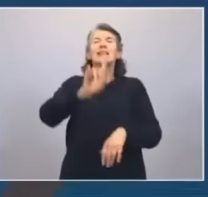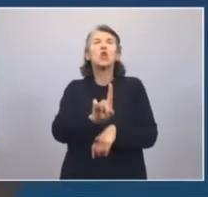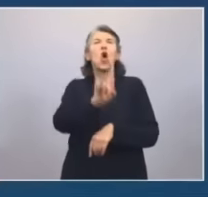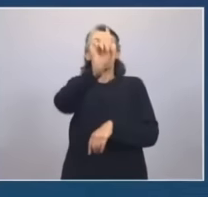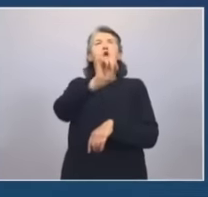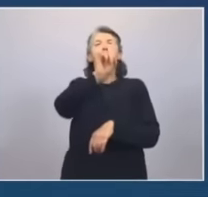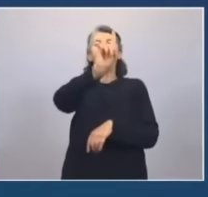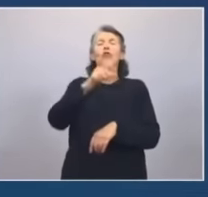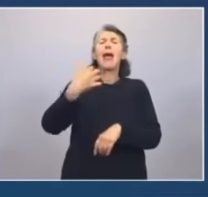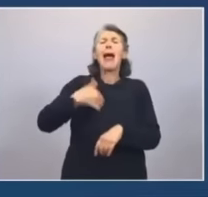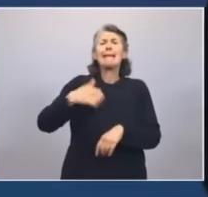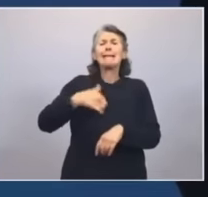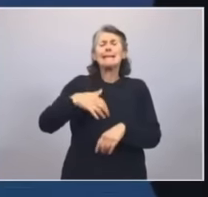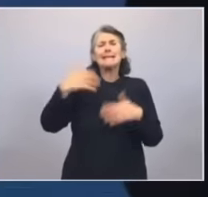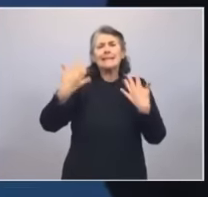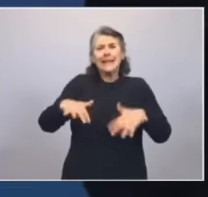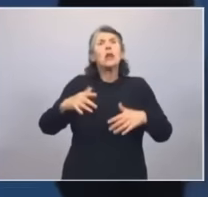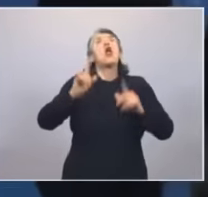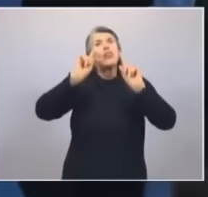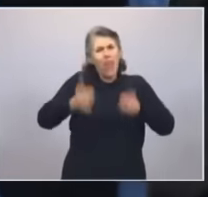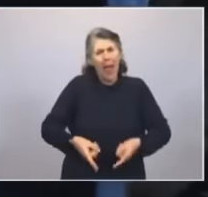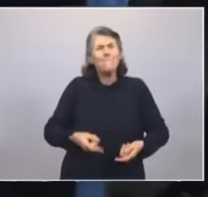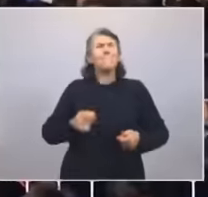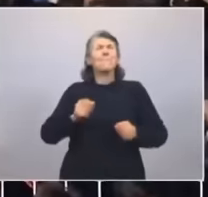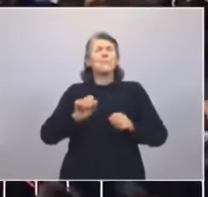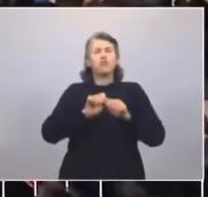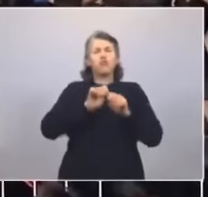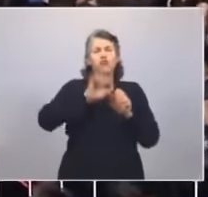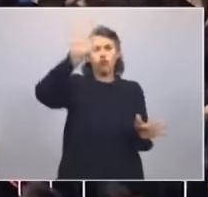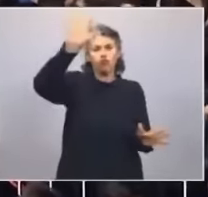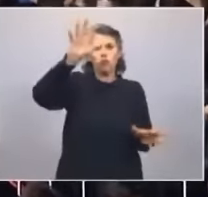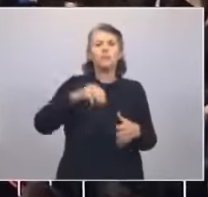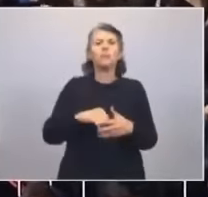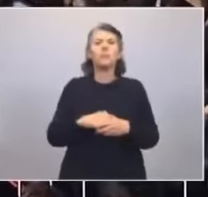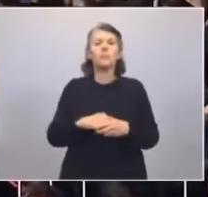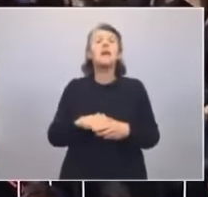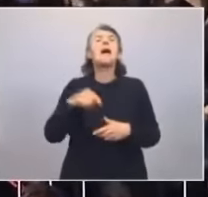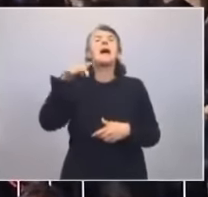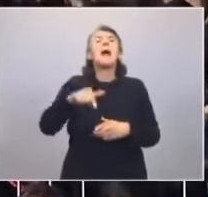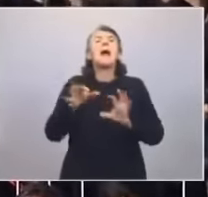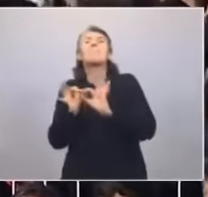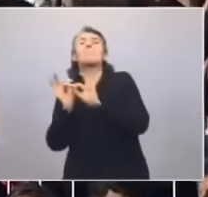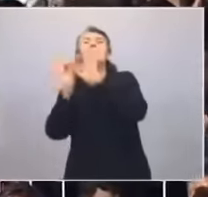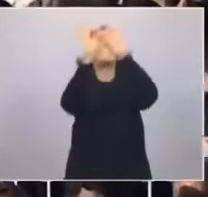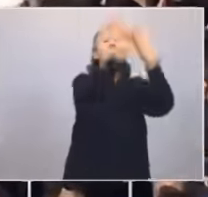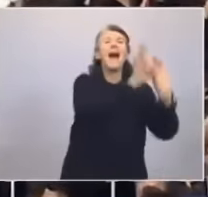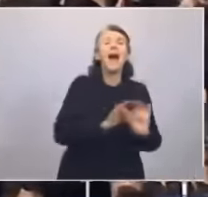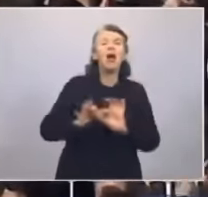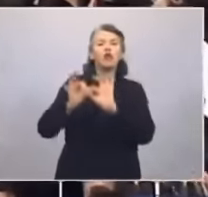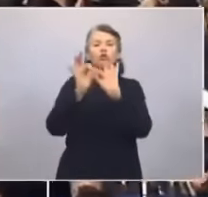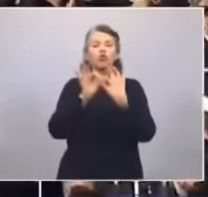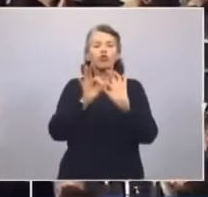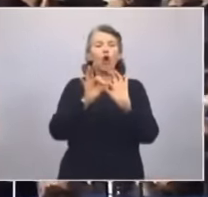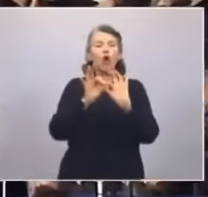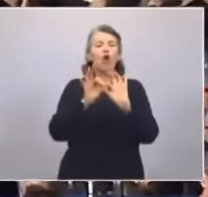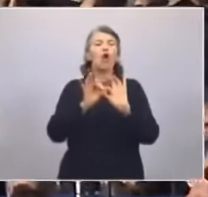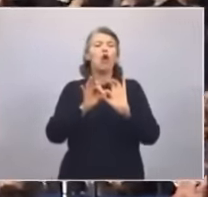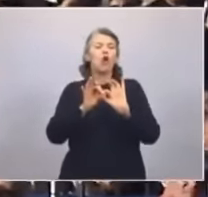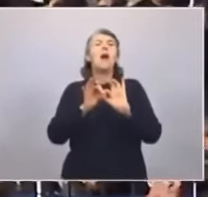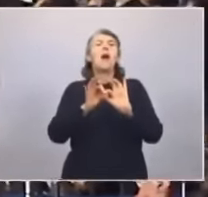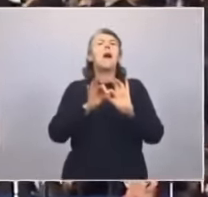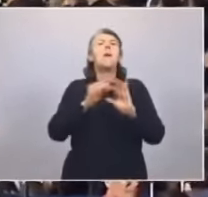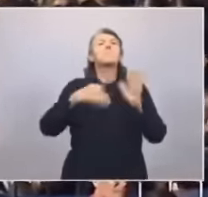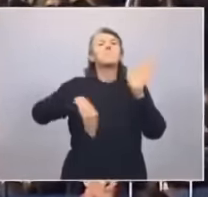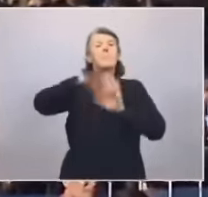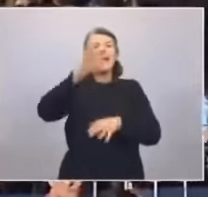pero sobre todas las cosas, un nuevo pacto federal, más coparticipación a las